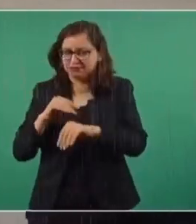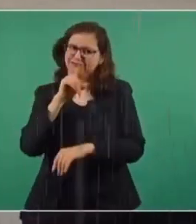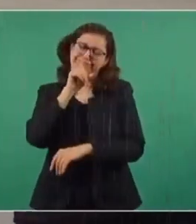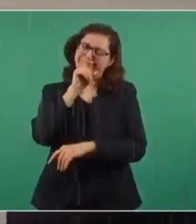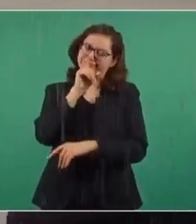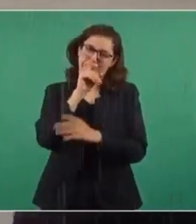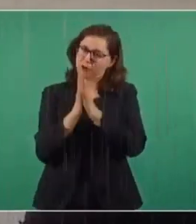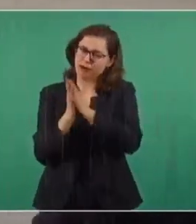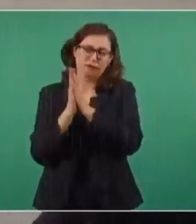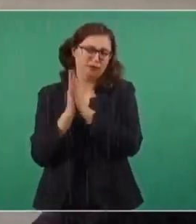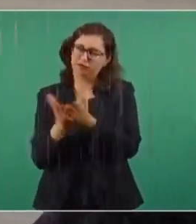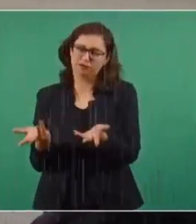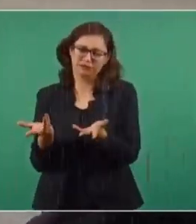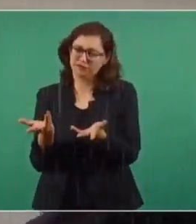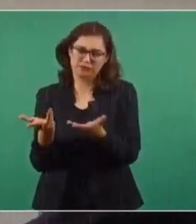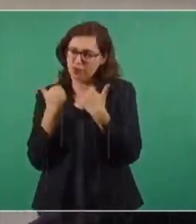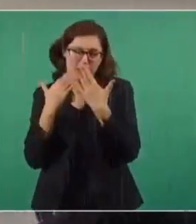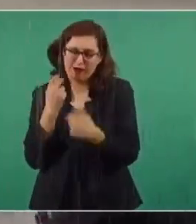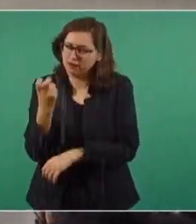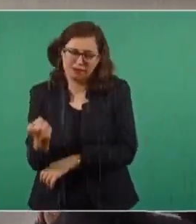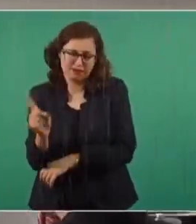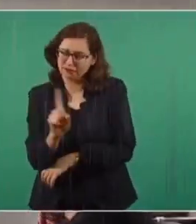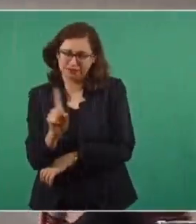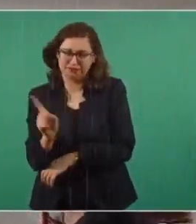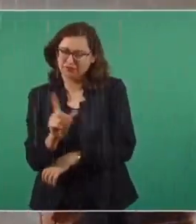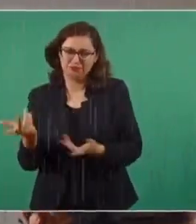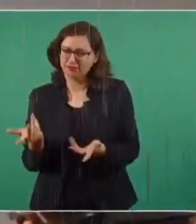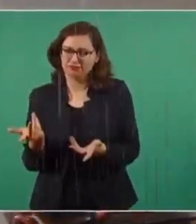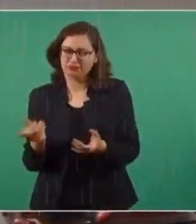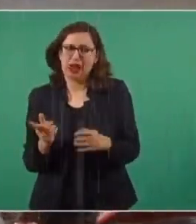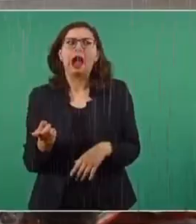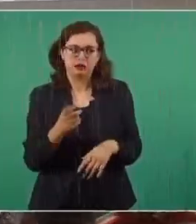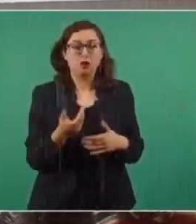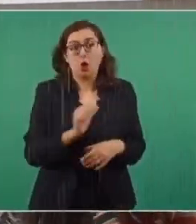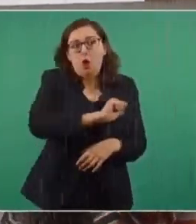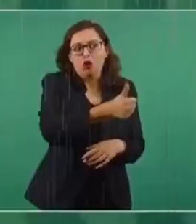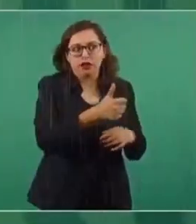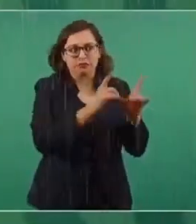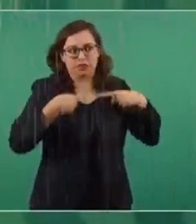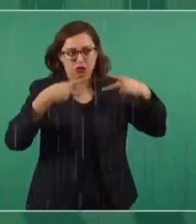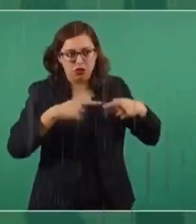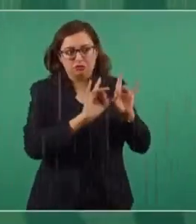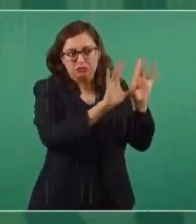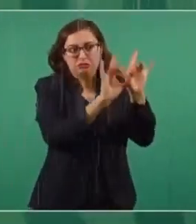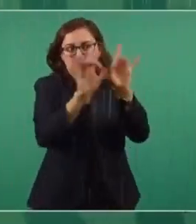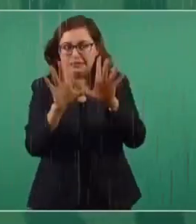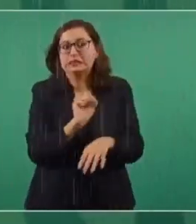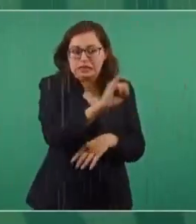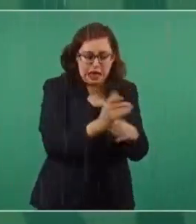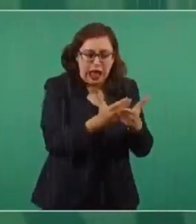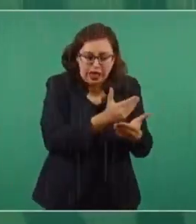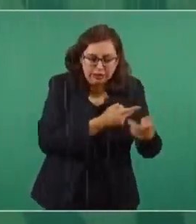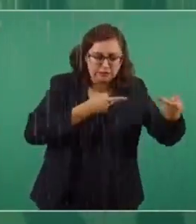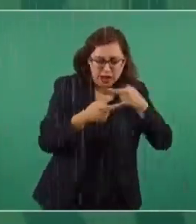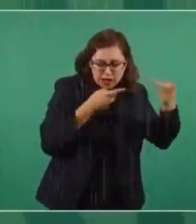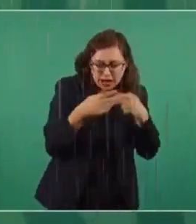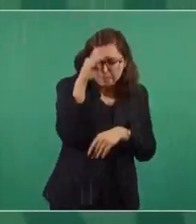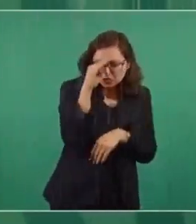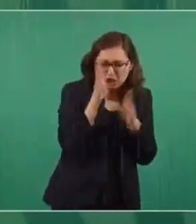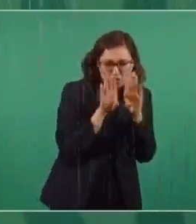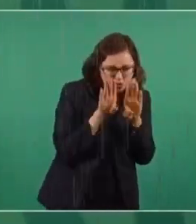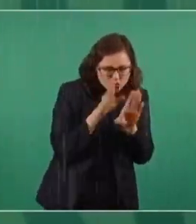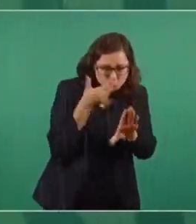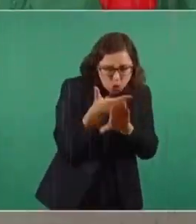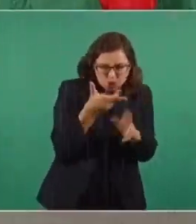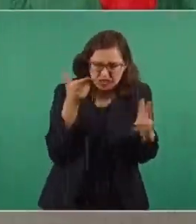ventaja en otros, pero en este tipo de accidentes, ante este tipo de desgracias, pues se necesitaría